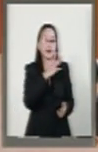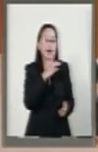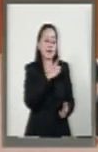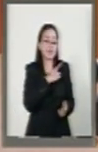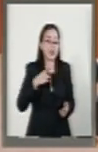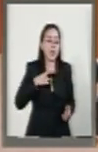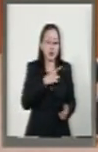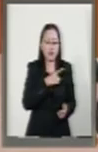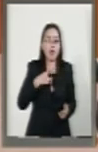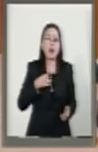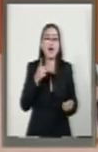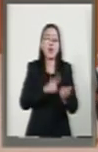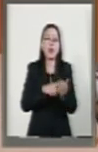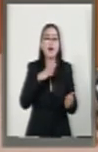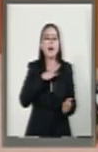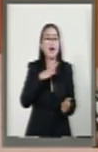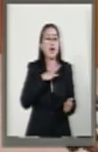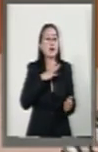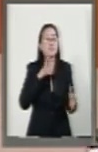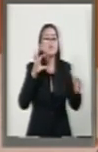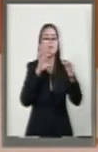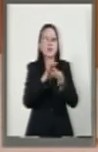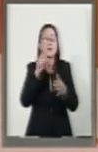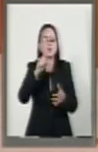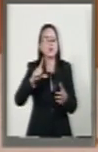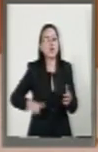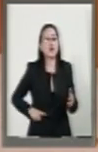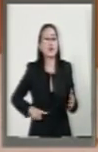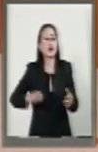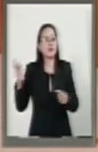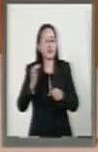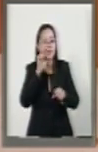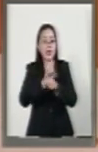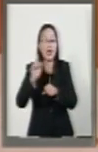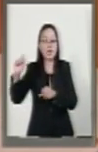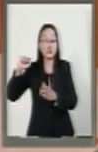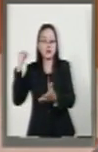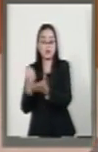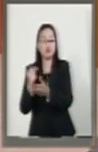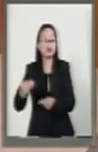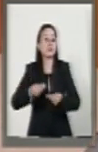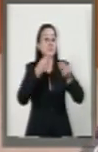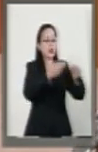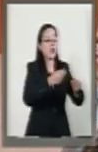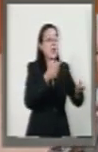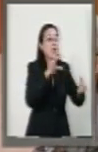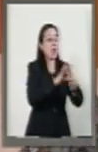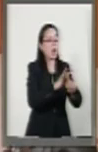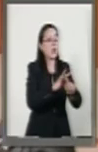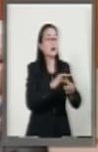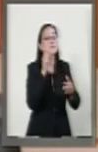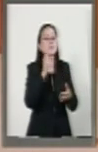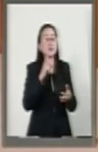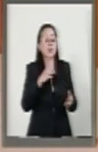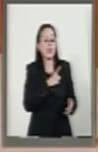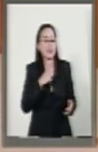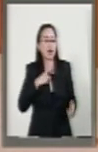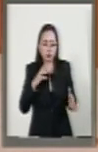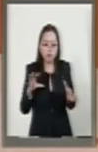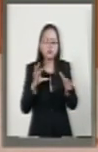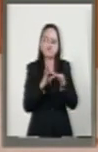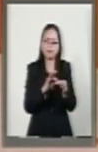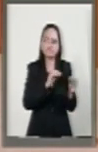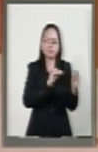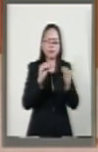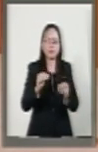avalada por parte del gobierno federal y pasará a formar parte de la deuda garantizada. Eso